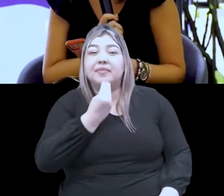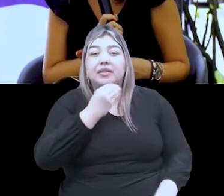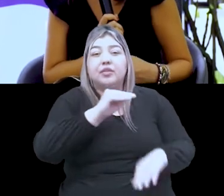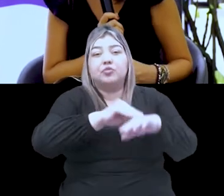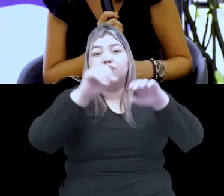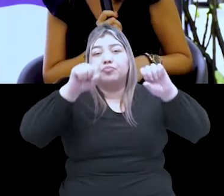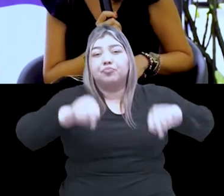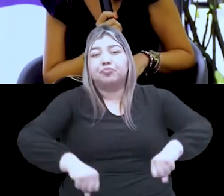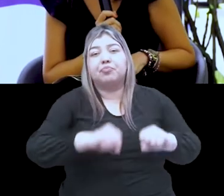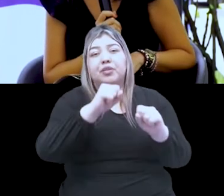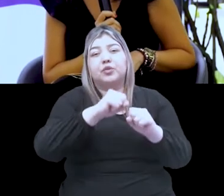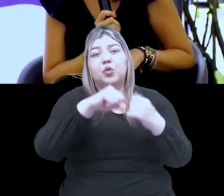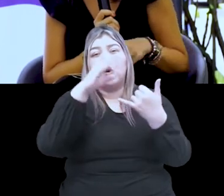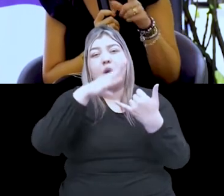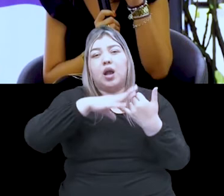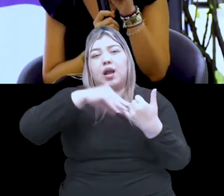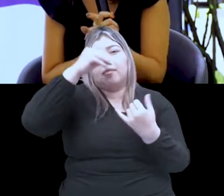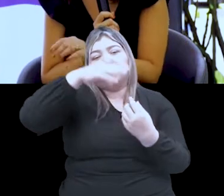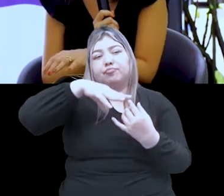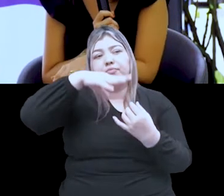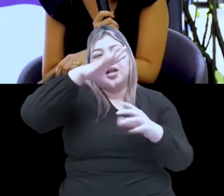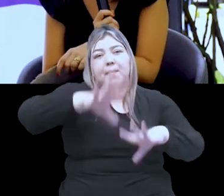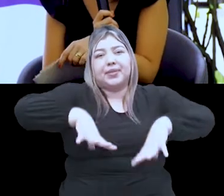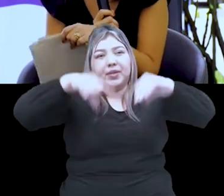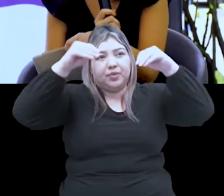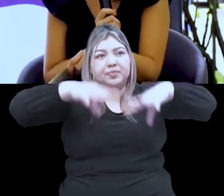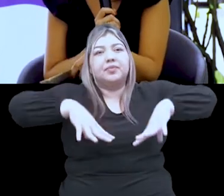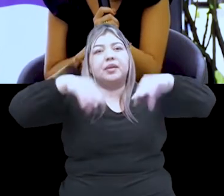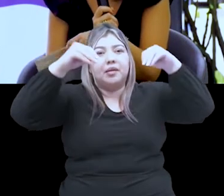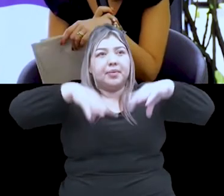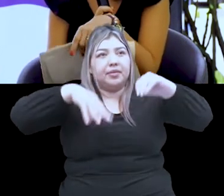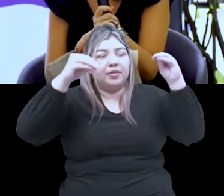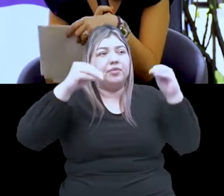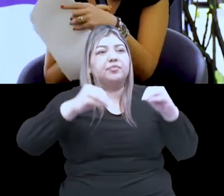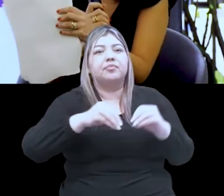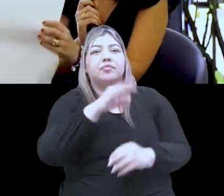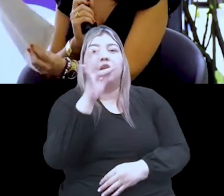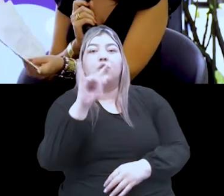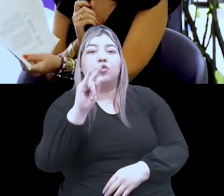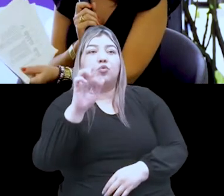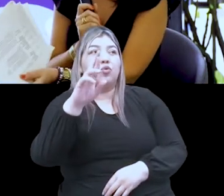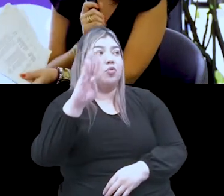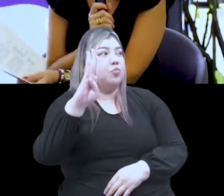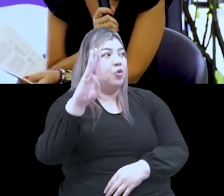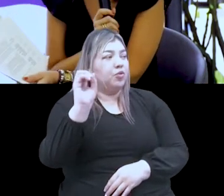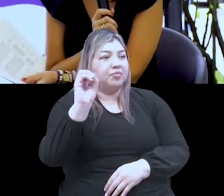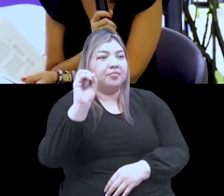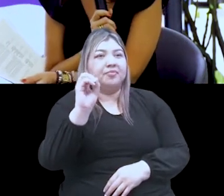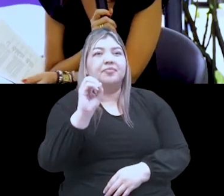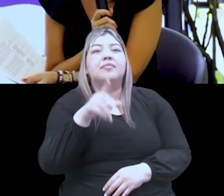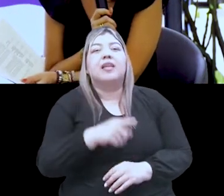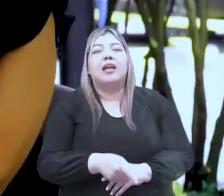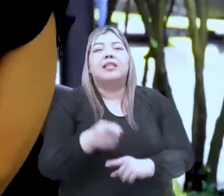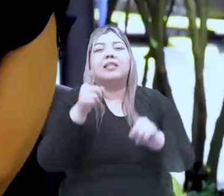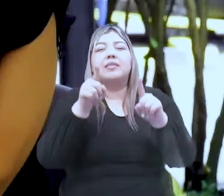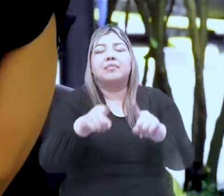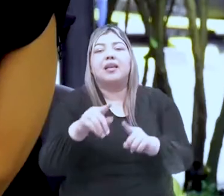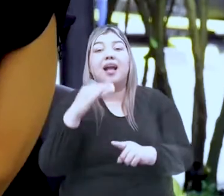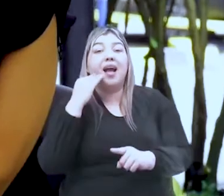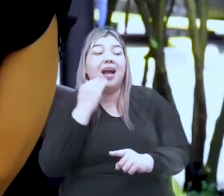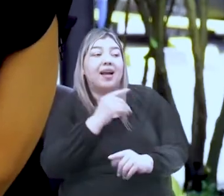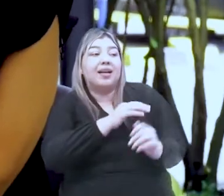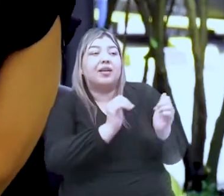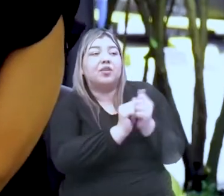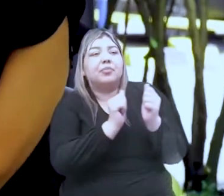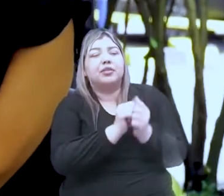Bello, Apartado y Turbo. Y te decía Diana, antes de ya pasarle la palabra a mi compañera Alexandra, que son